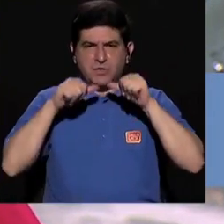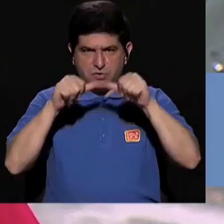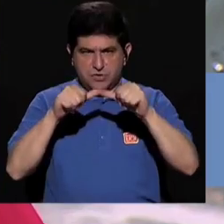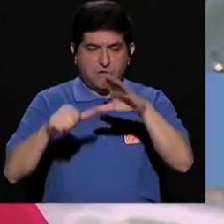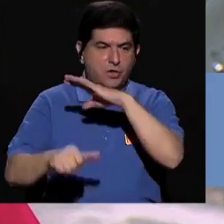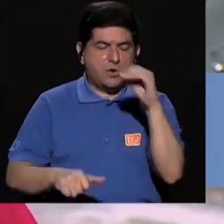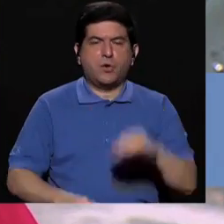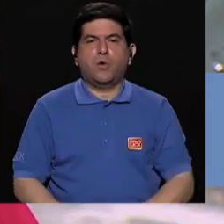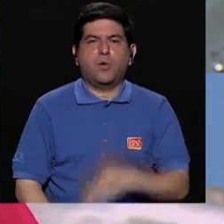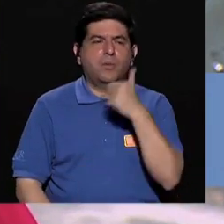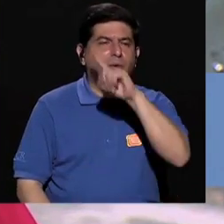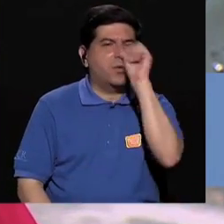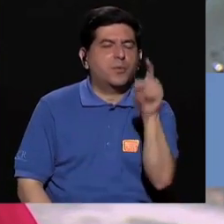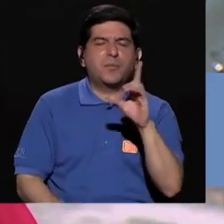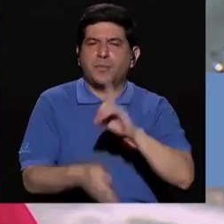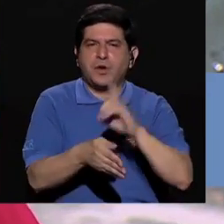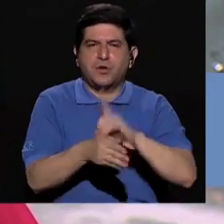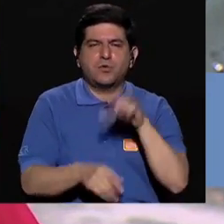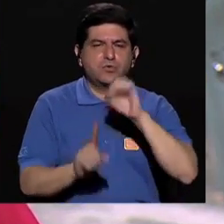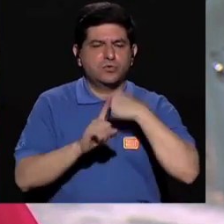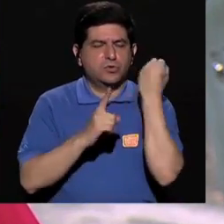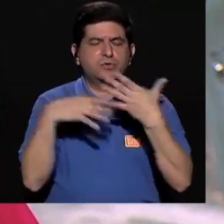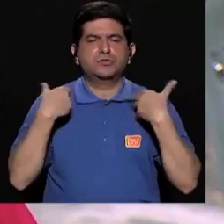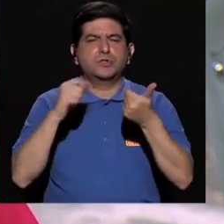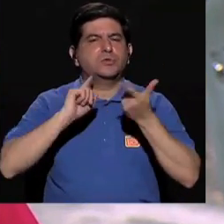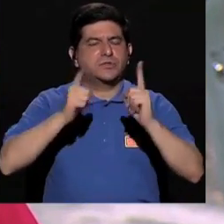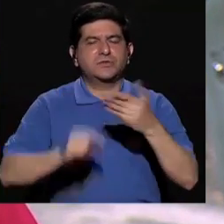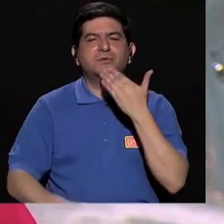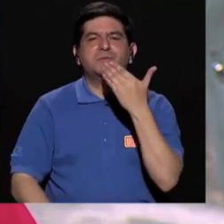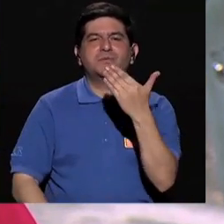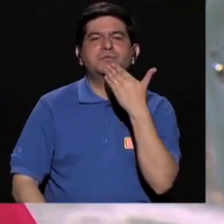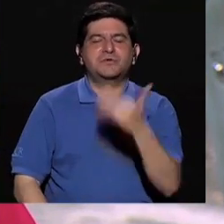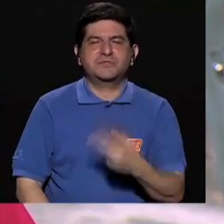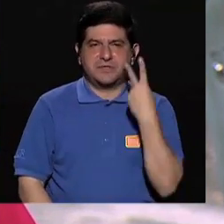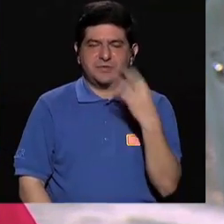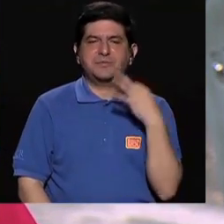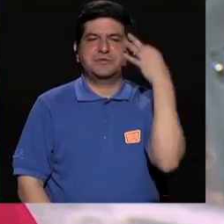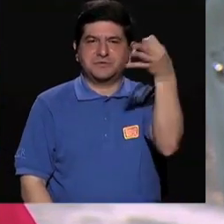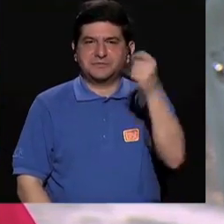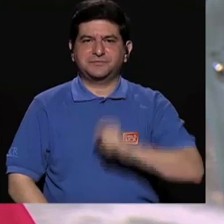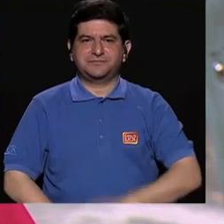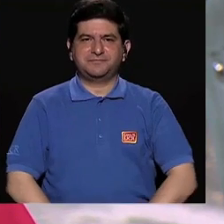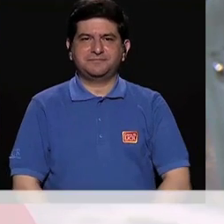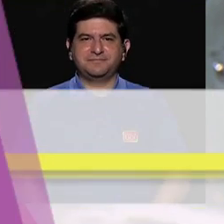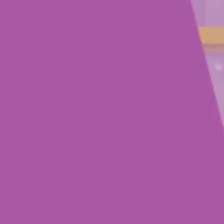o mejor consulta al médico a ver cómo está su situación de salud. Muchísimas gracias y nos vemos en la próxima.